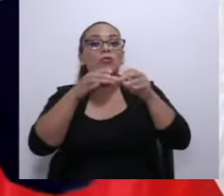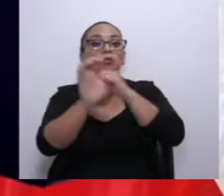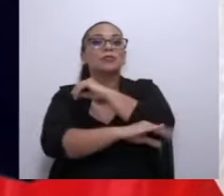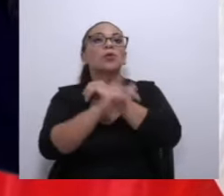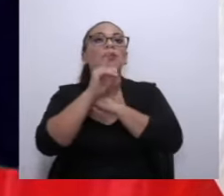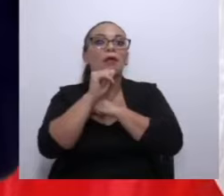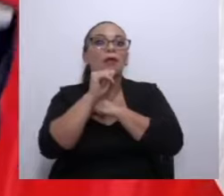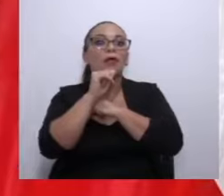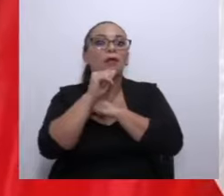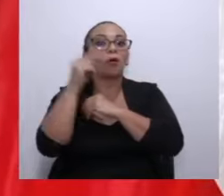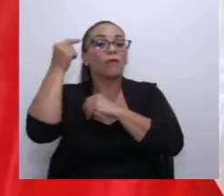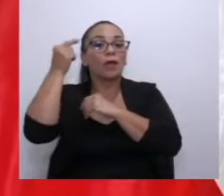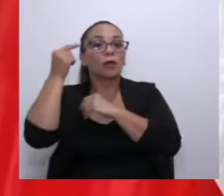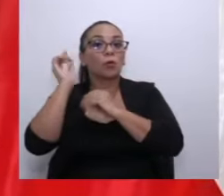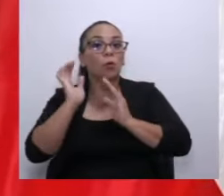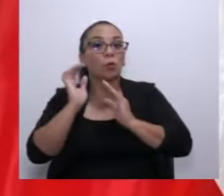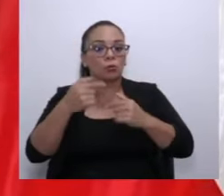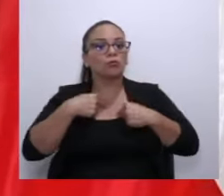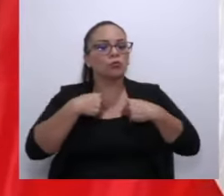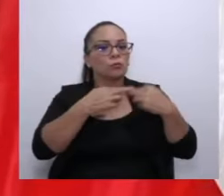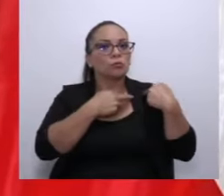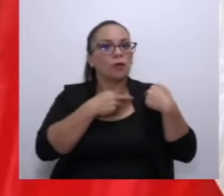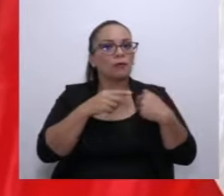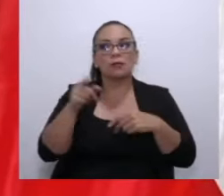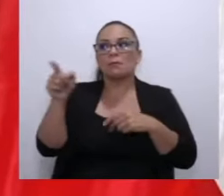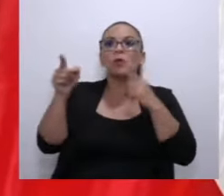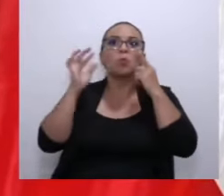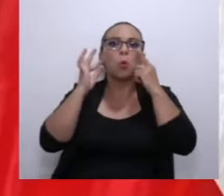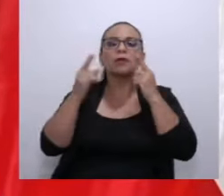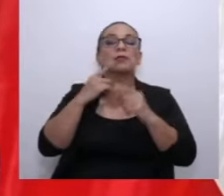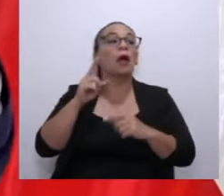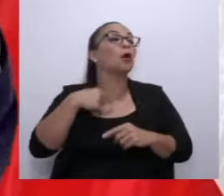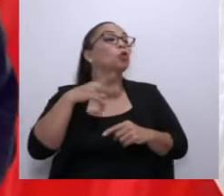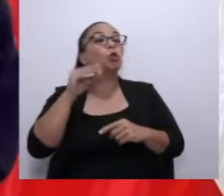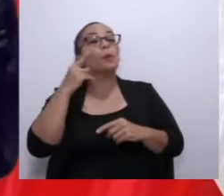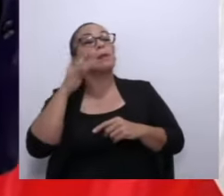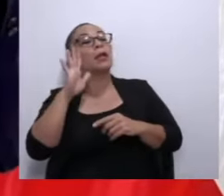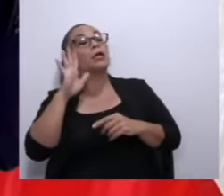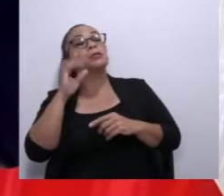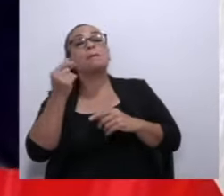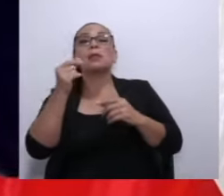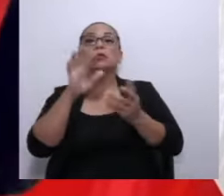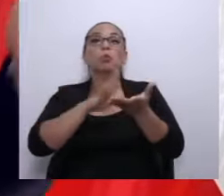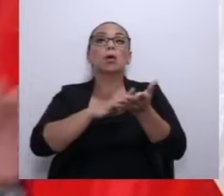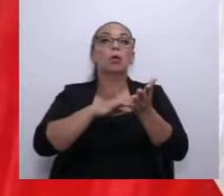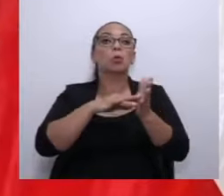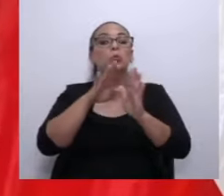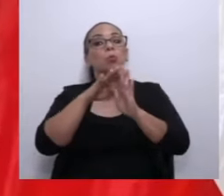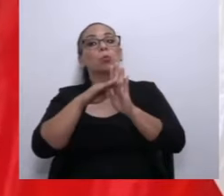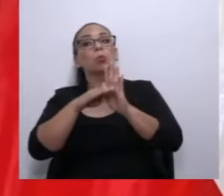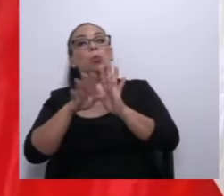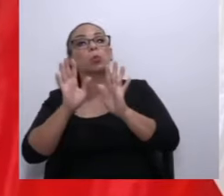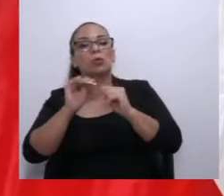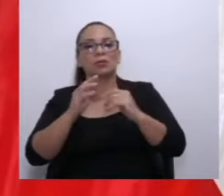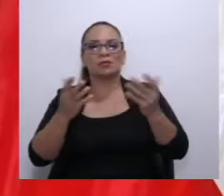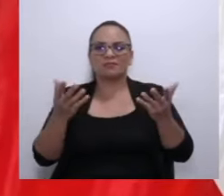Ah, ella dice que a ella no le parece, porque los precios del arroz no han bajado lo suficiente, hay gente que se queja.